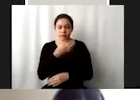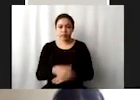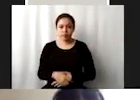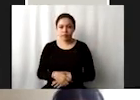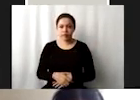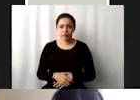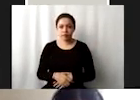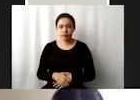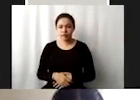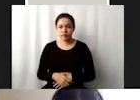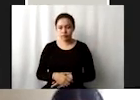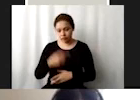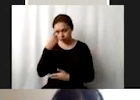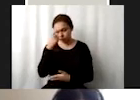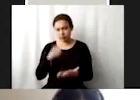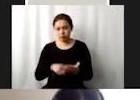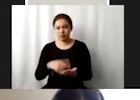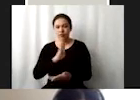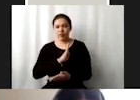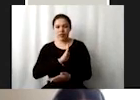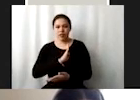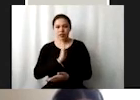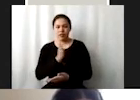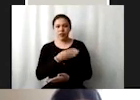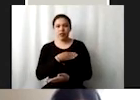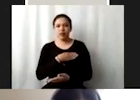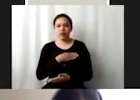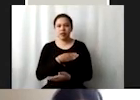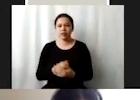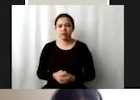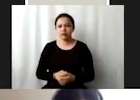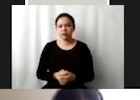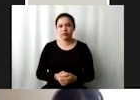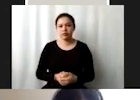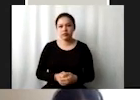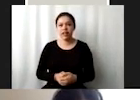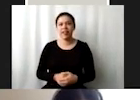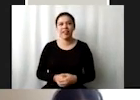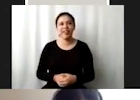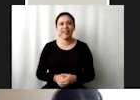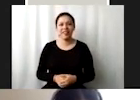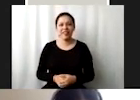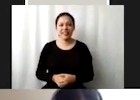sí creo que está en español y aquí se los dejo